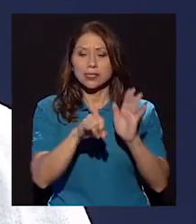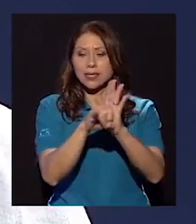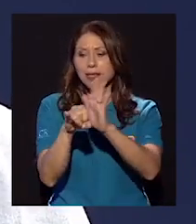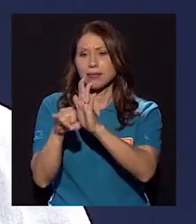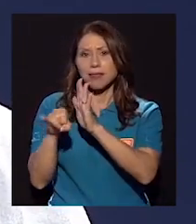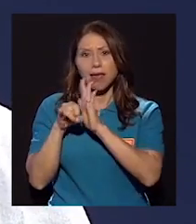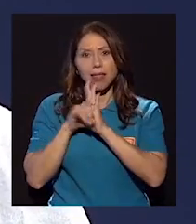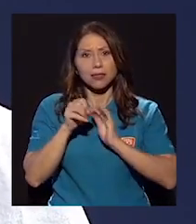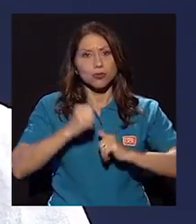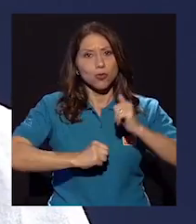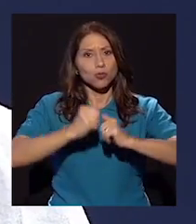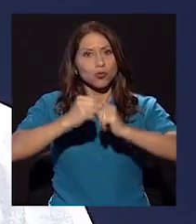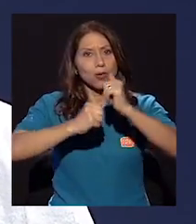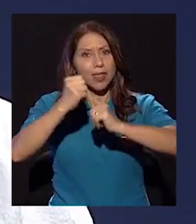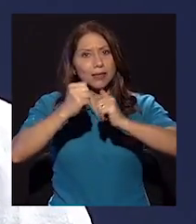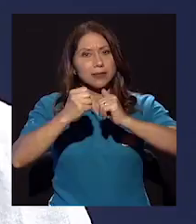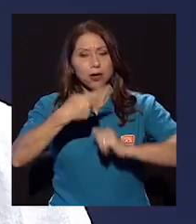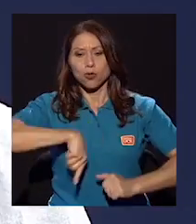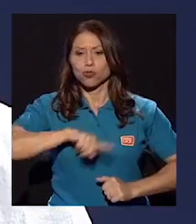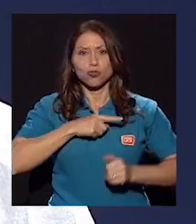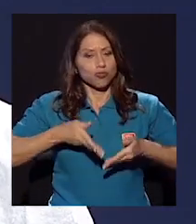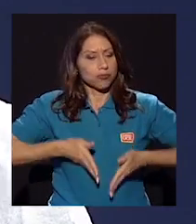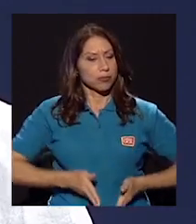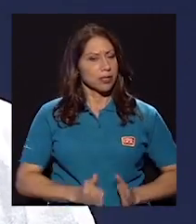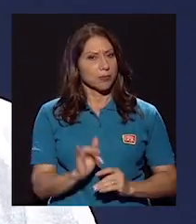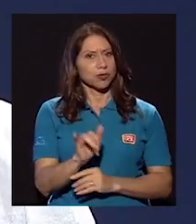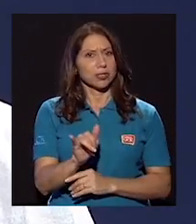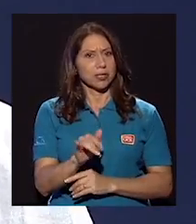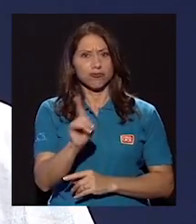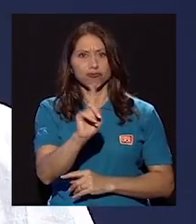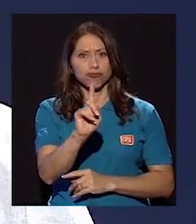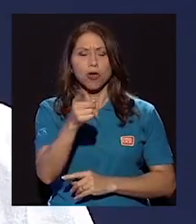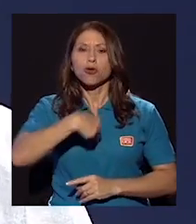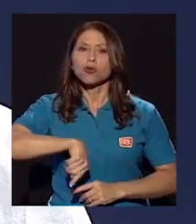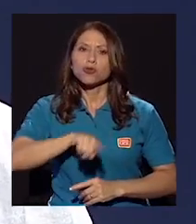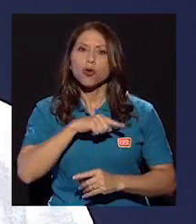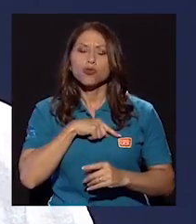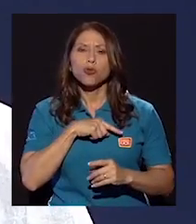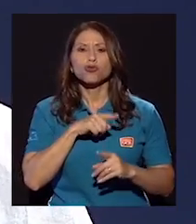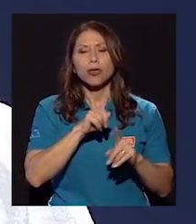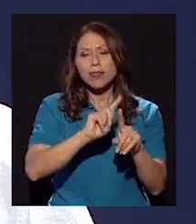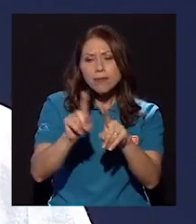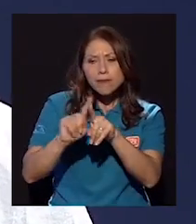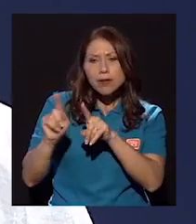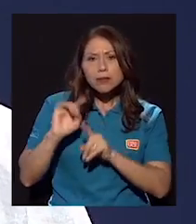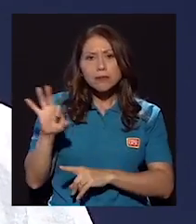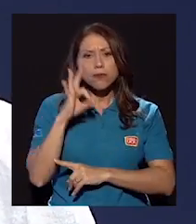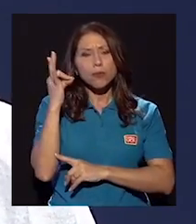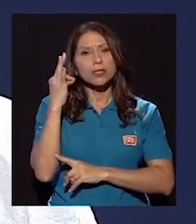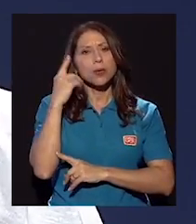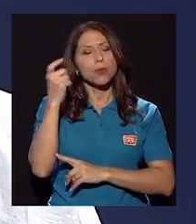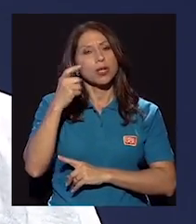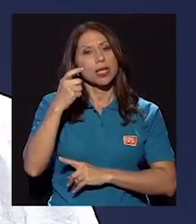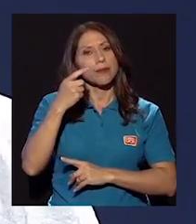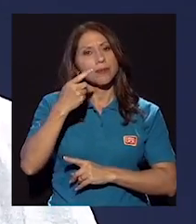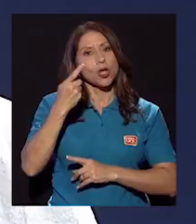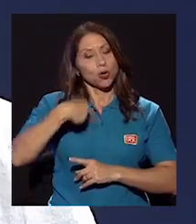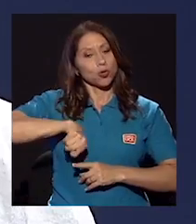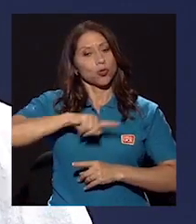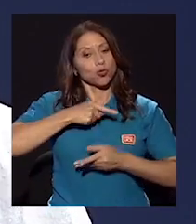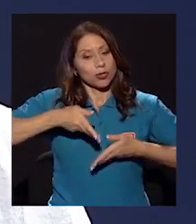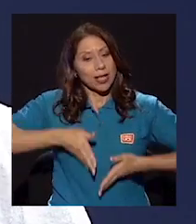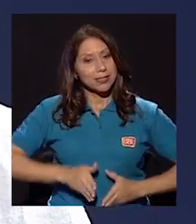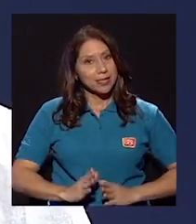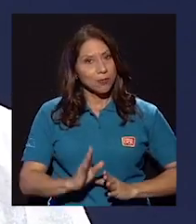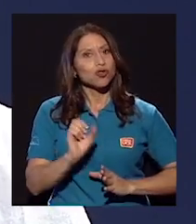identidades son construidas, no somos así porque nacemos así, sino que somos de una manera o de otra en función de lo que traemos con